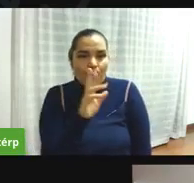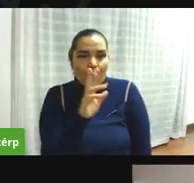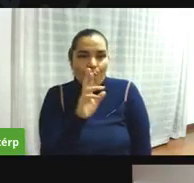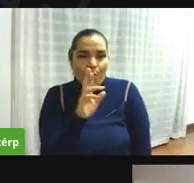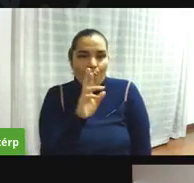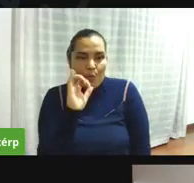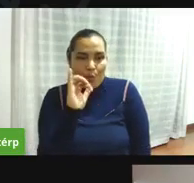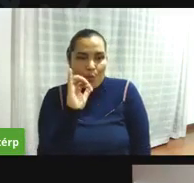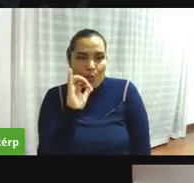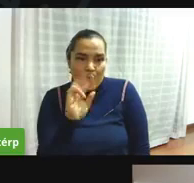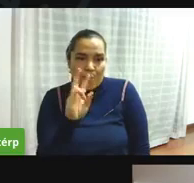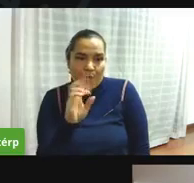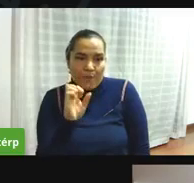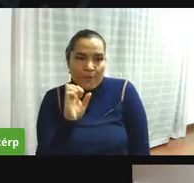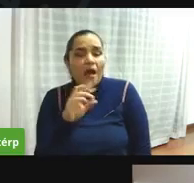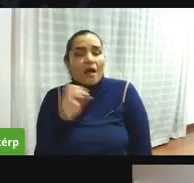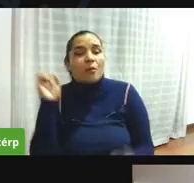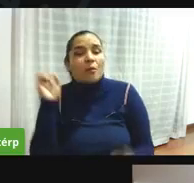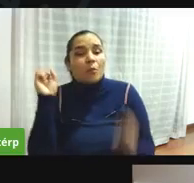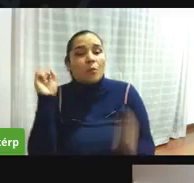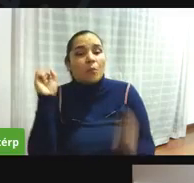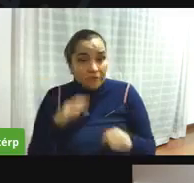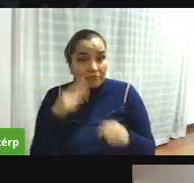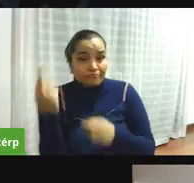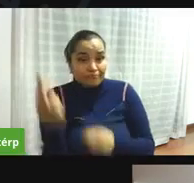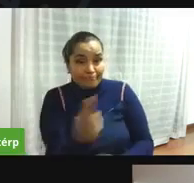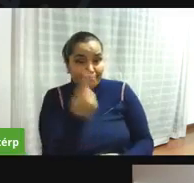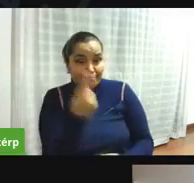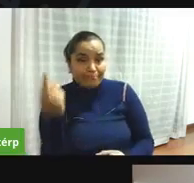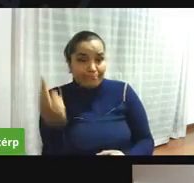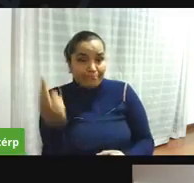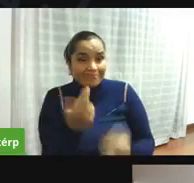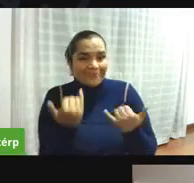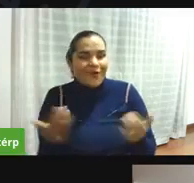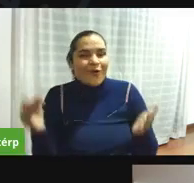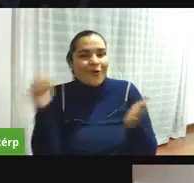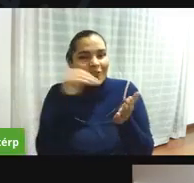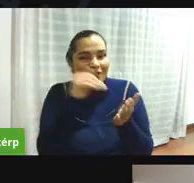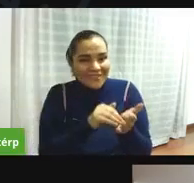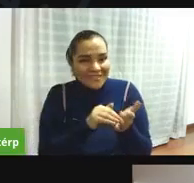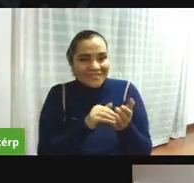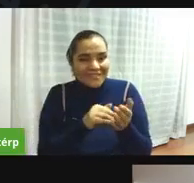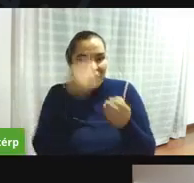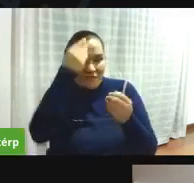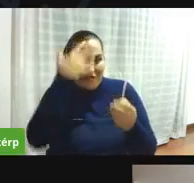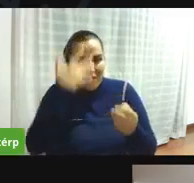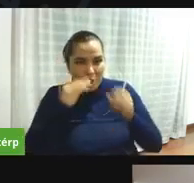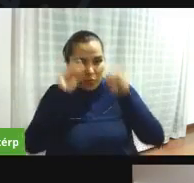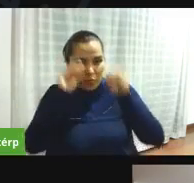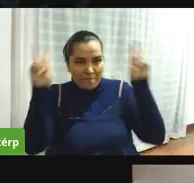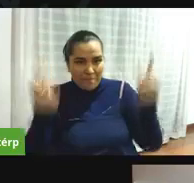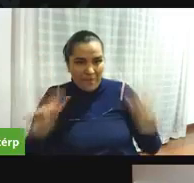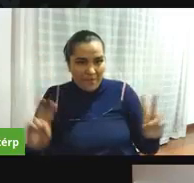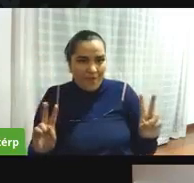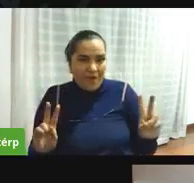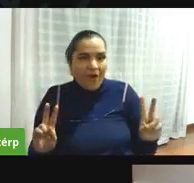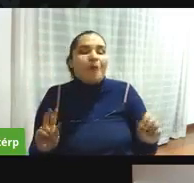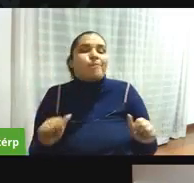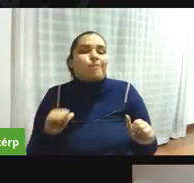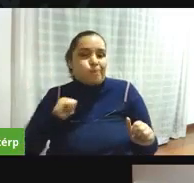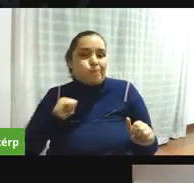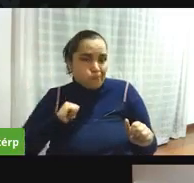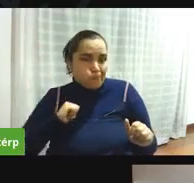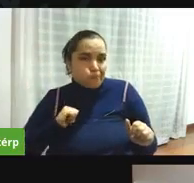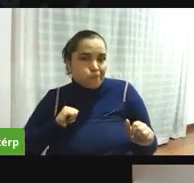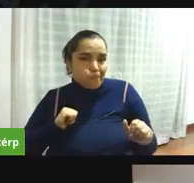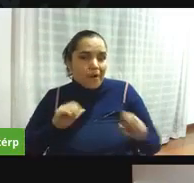que la persona que no estuvo en vivo y en directo la puede compartir con su junta con sus amigos nosotros lo vamos a mover también por cada uno de los grupos que tenemos de los